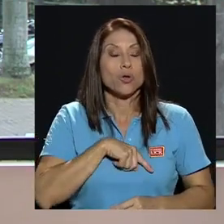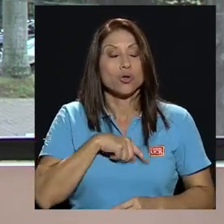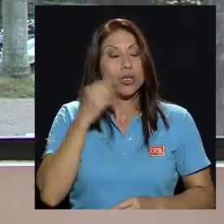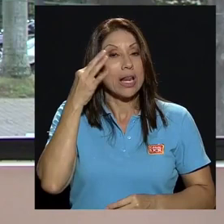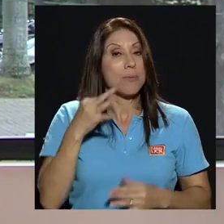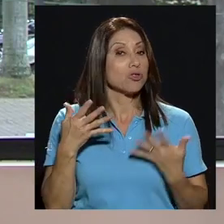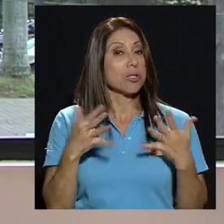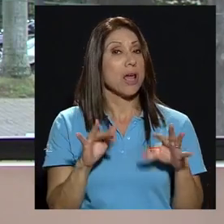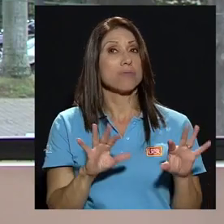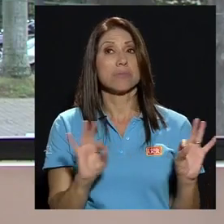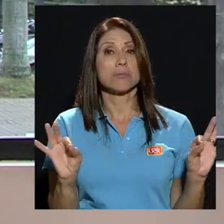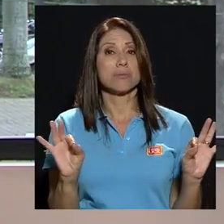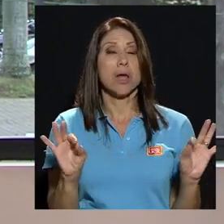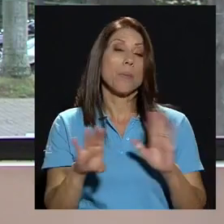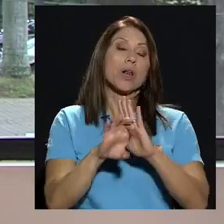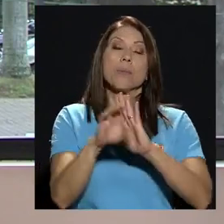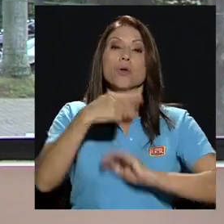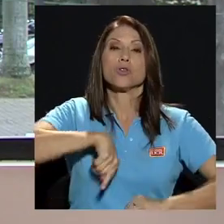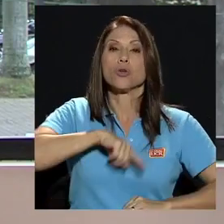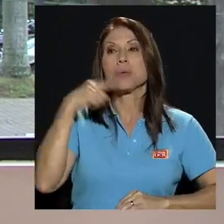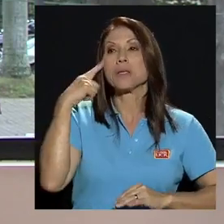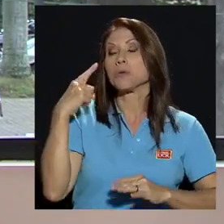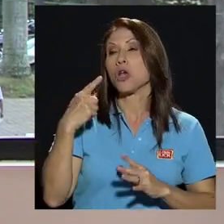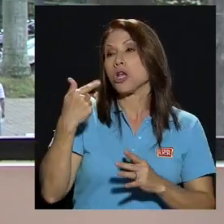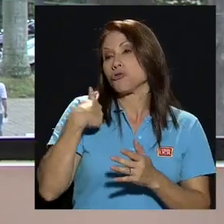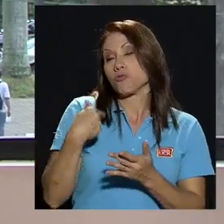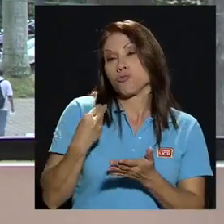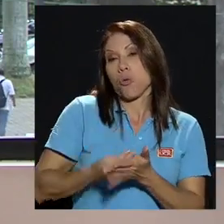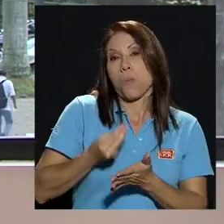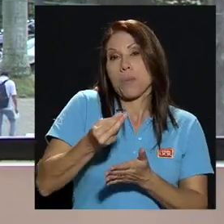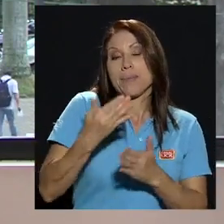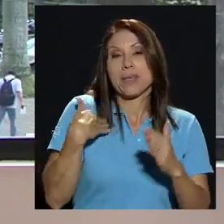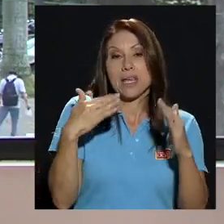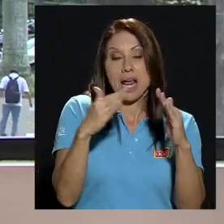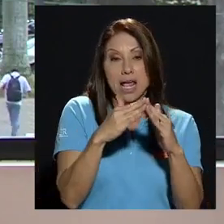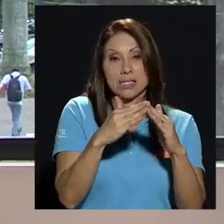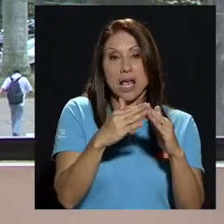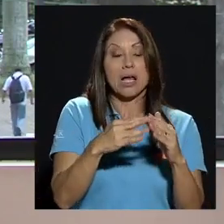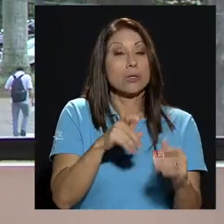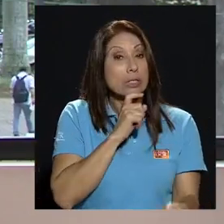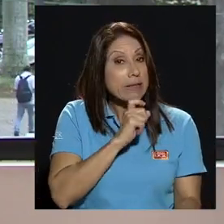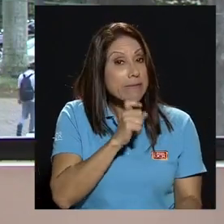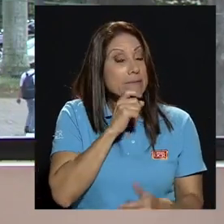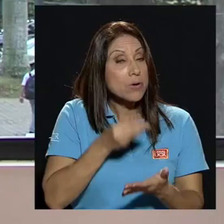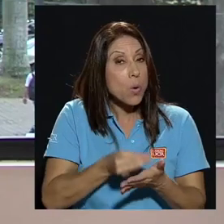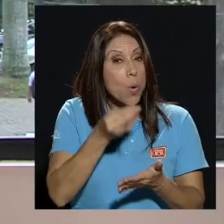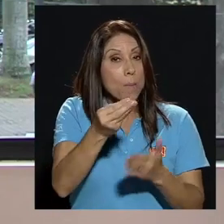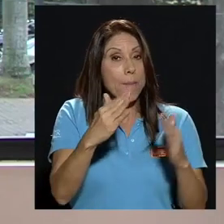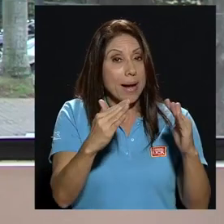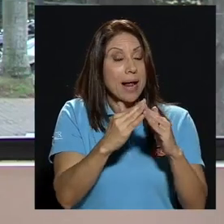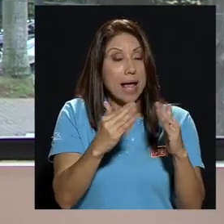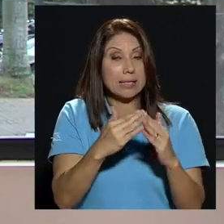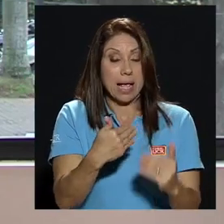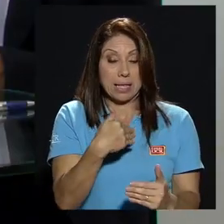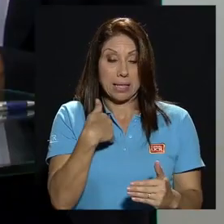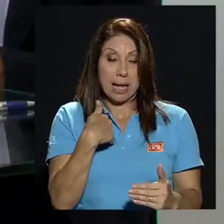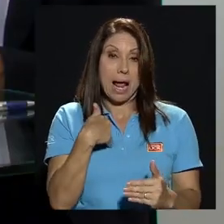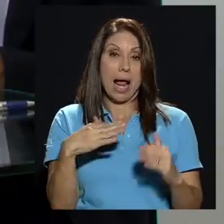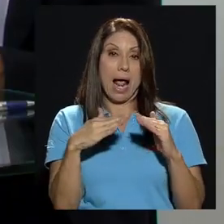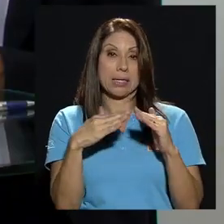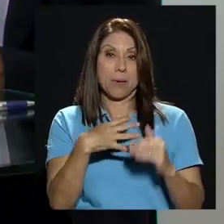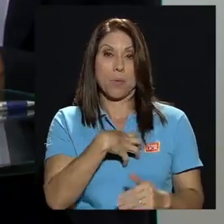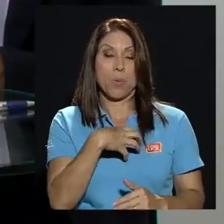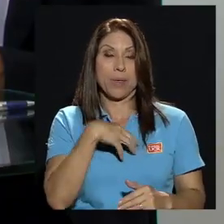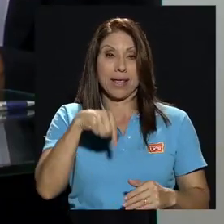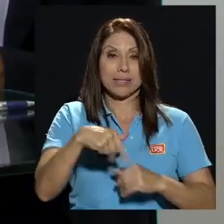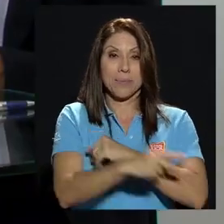hecho que las casas estén ahí que si usted compró su casa y que cuesta hacerse de casa en este país como en muchos otros en